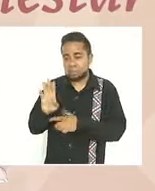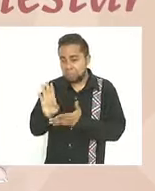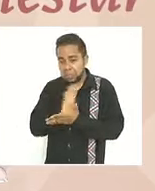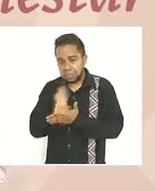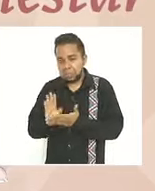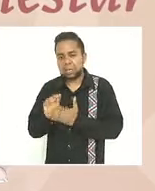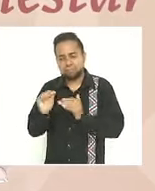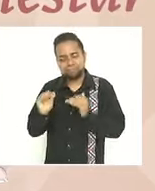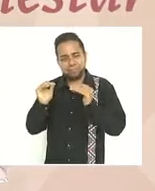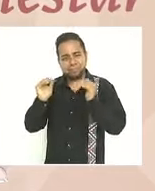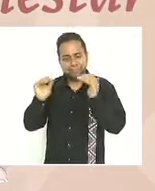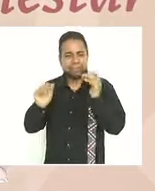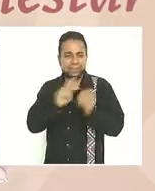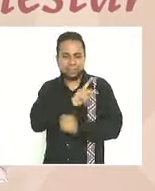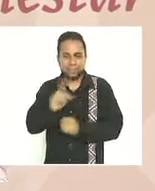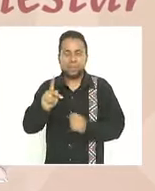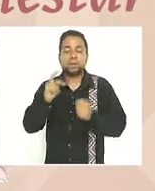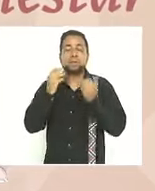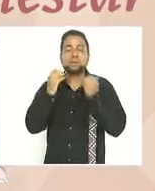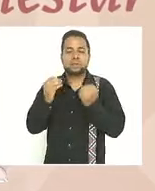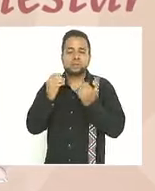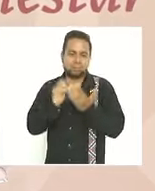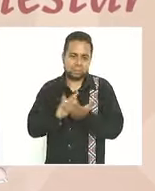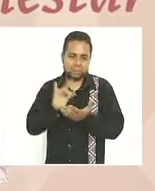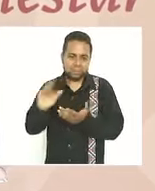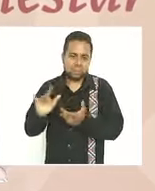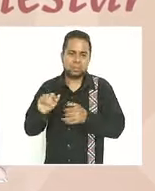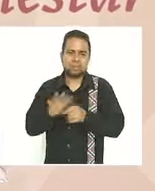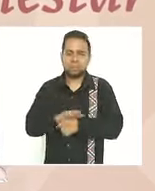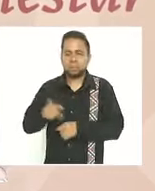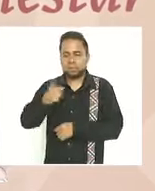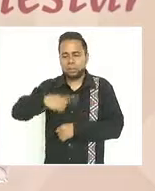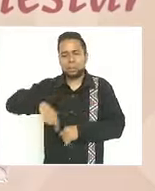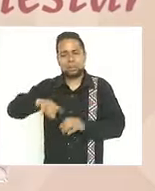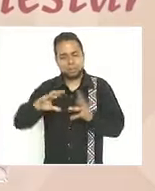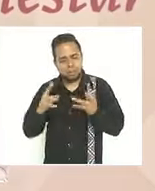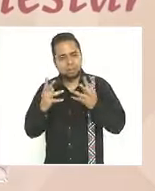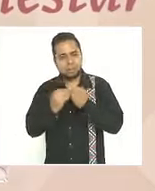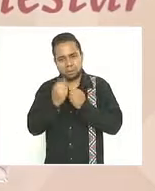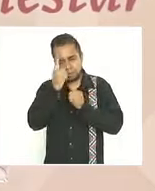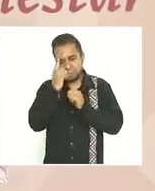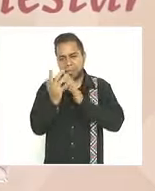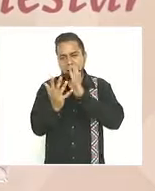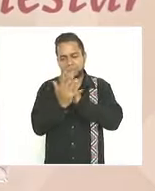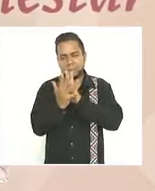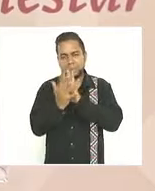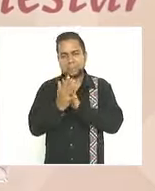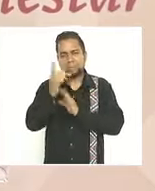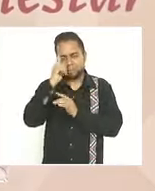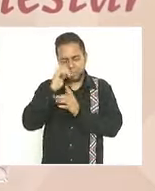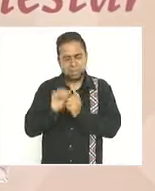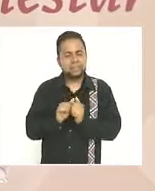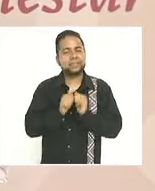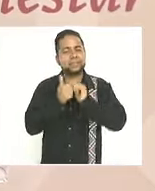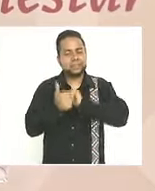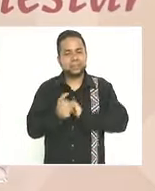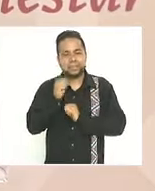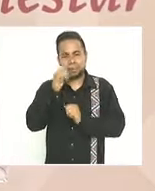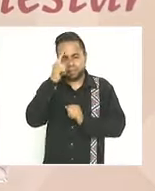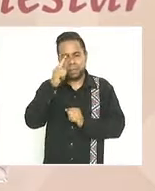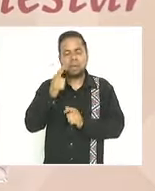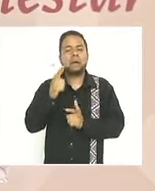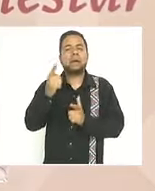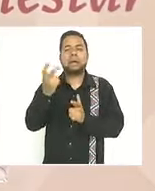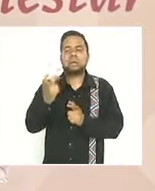prosperidad de todos muchísimas gracias por ser parte del anhelo de la transformación y cumplir el